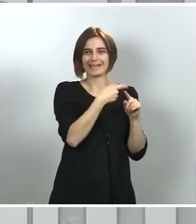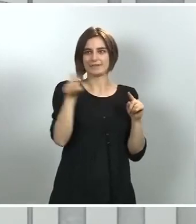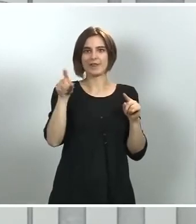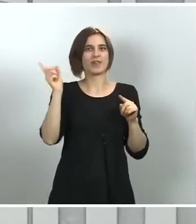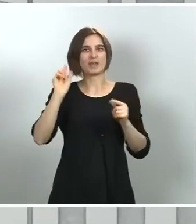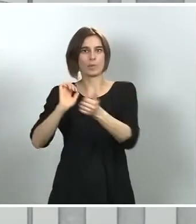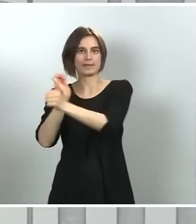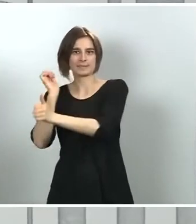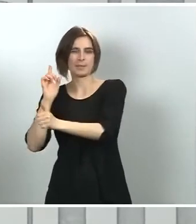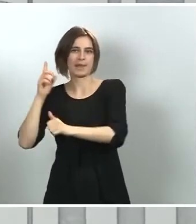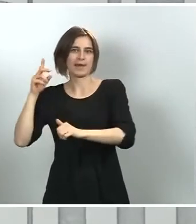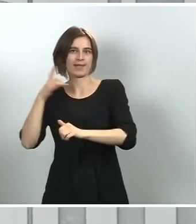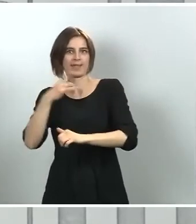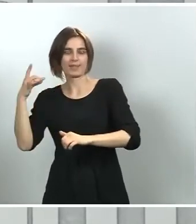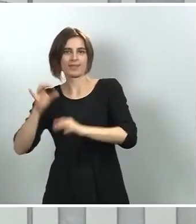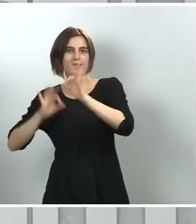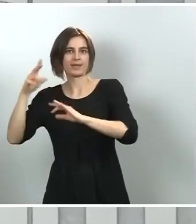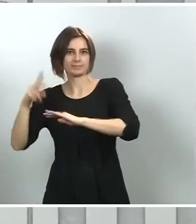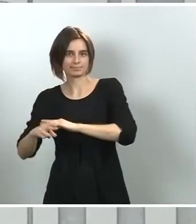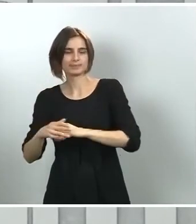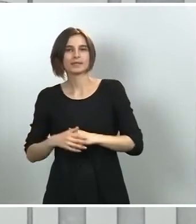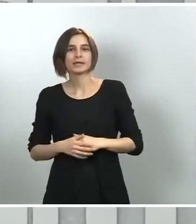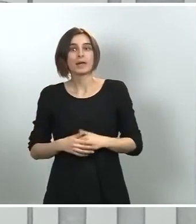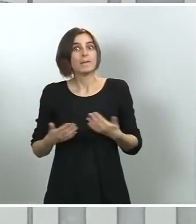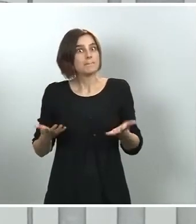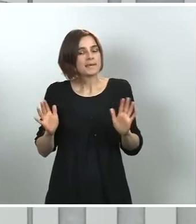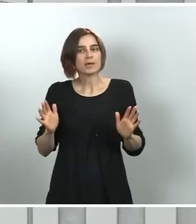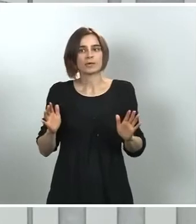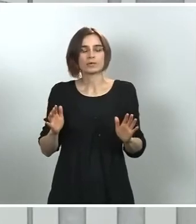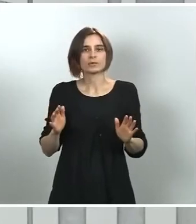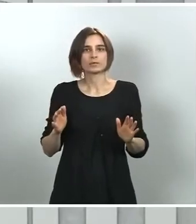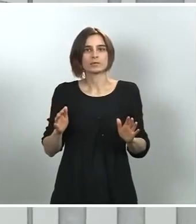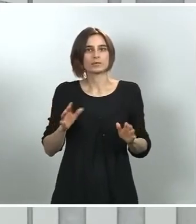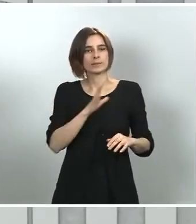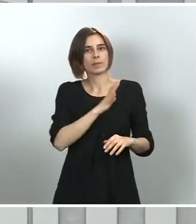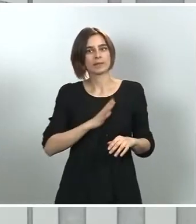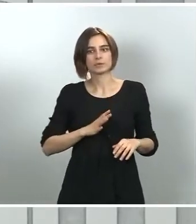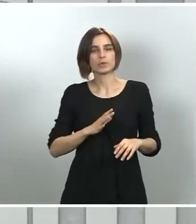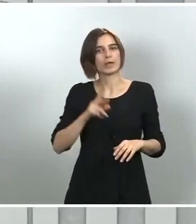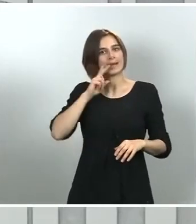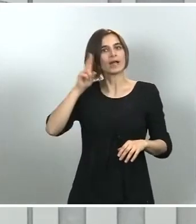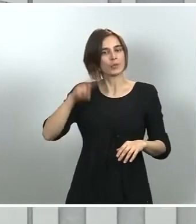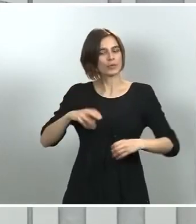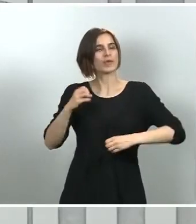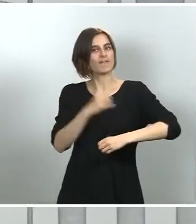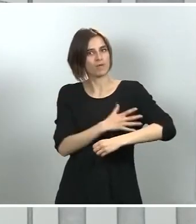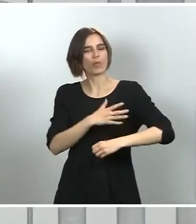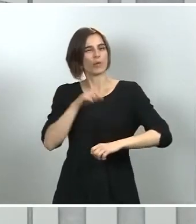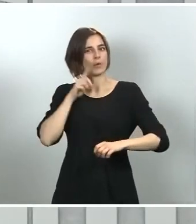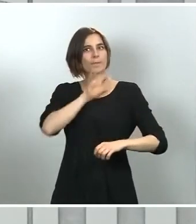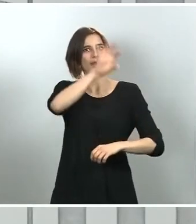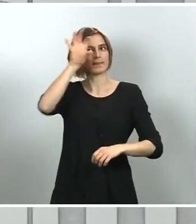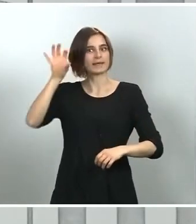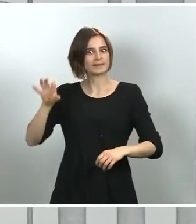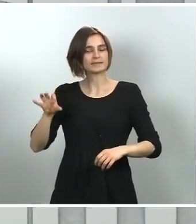también que se haya reconocido la necesidad de poner a disposición de los Estados miembros un fondo para la reconstrucción de los países, nos